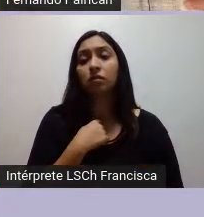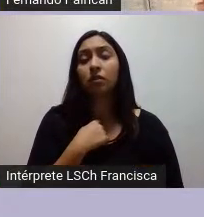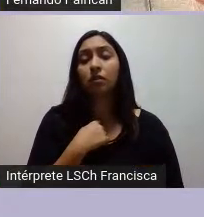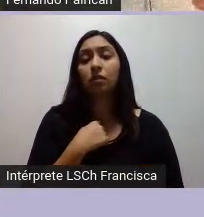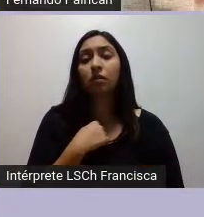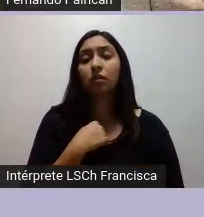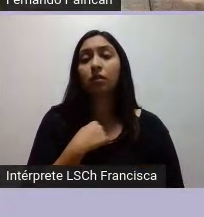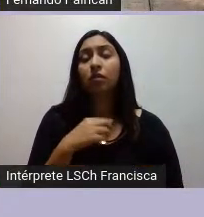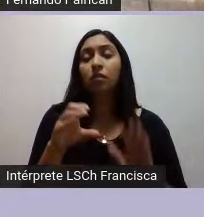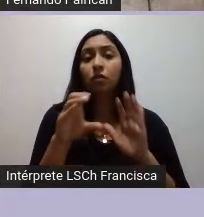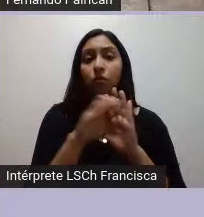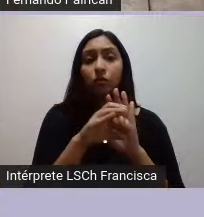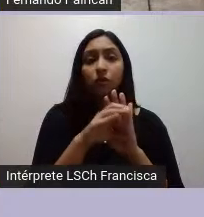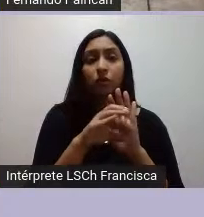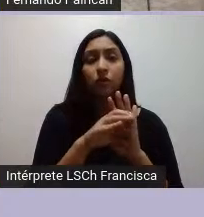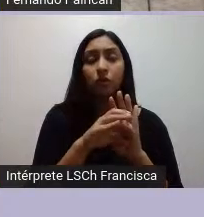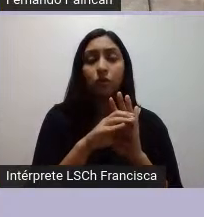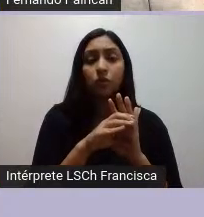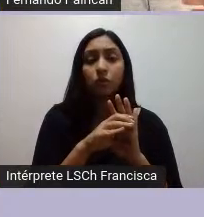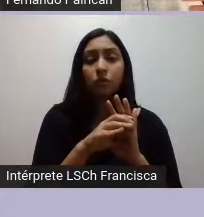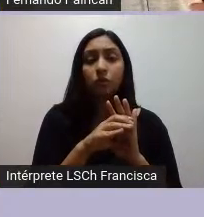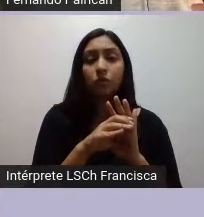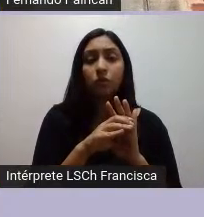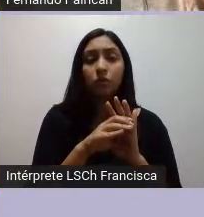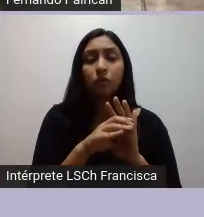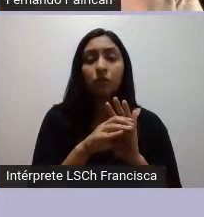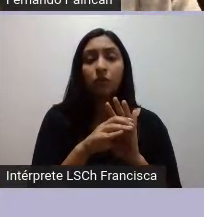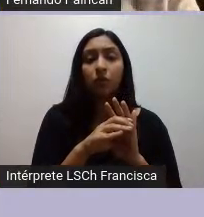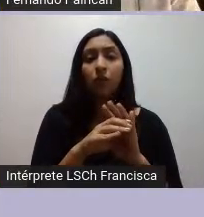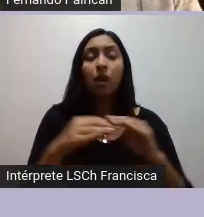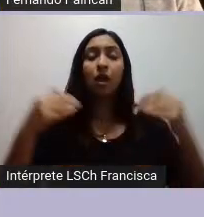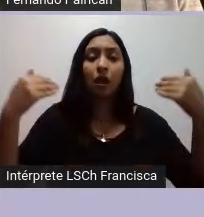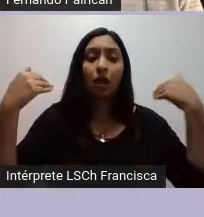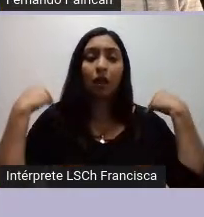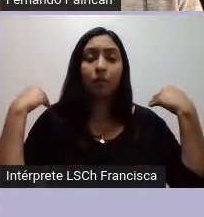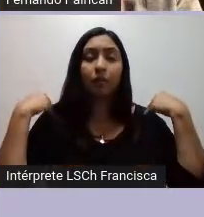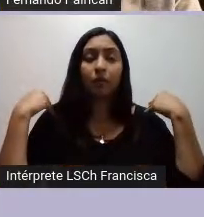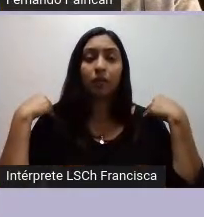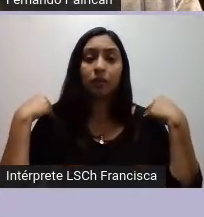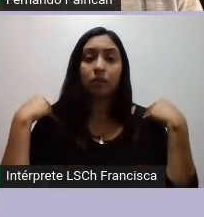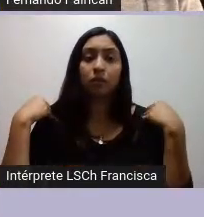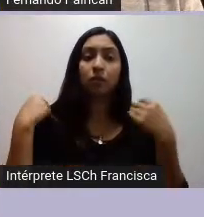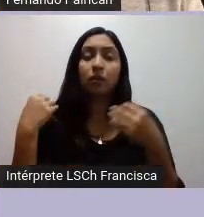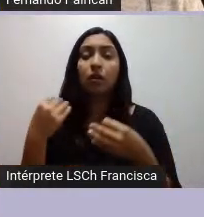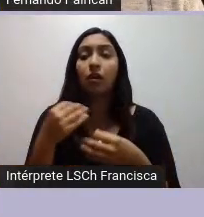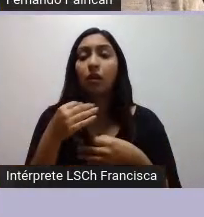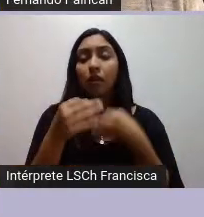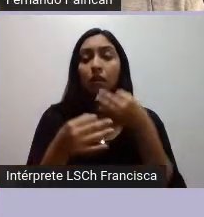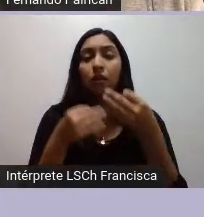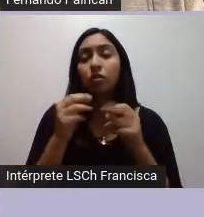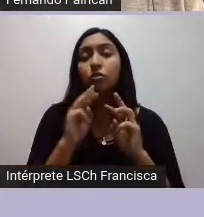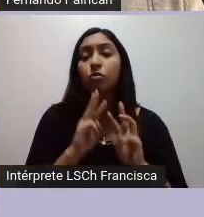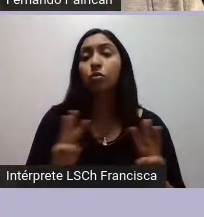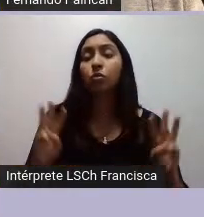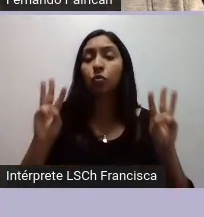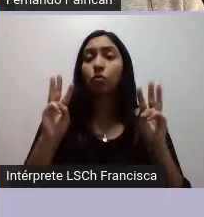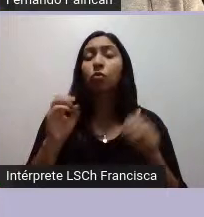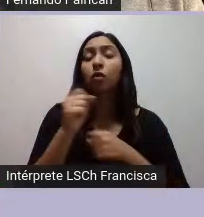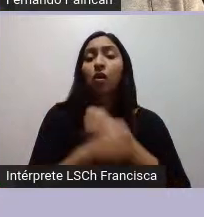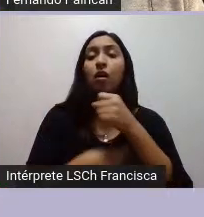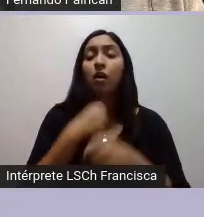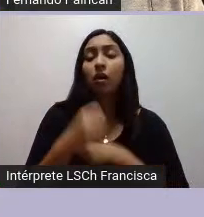constitución que pueda llevar a la práctica la declaración de la ONU del año 2007 y eso lo hace estar